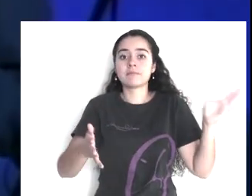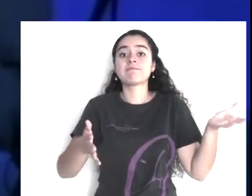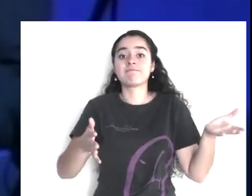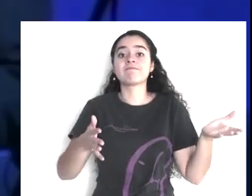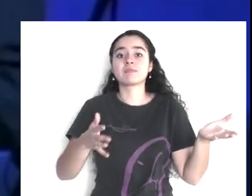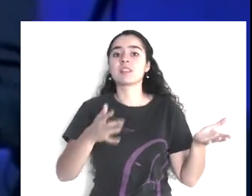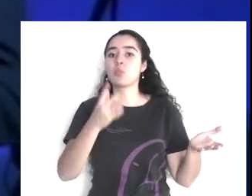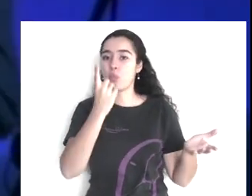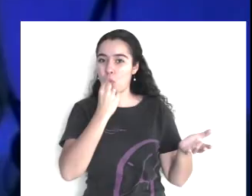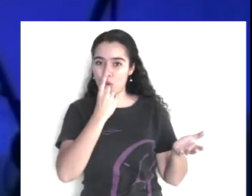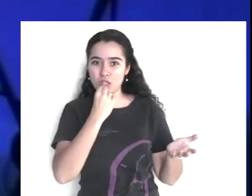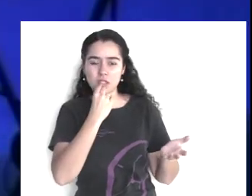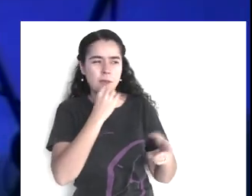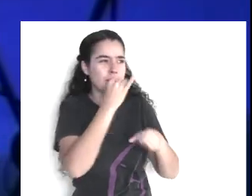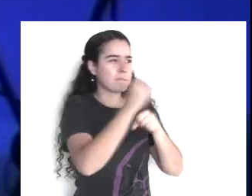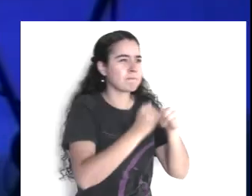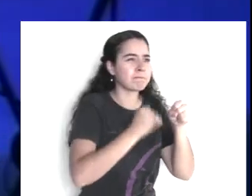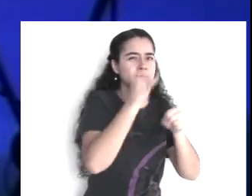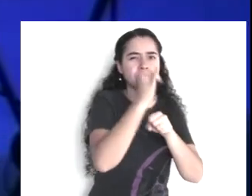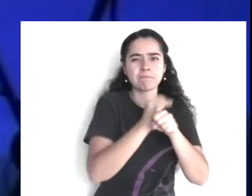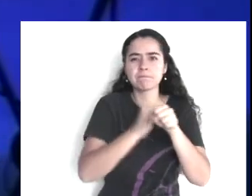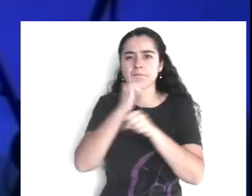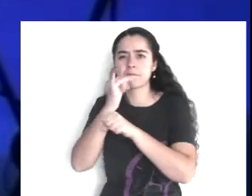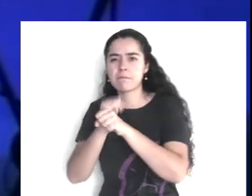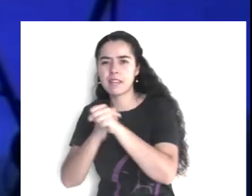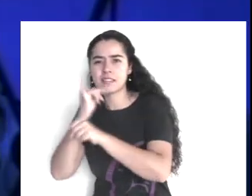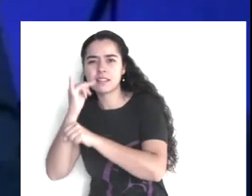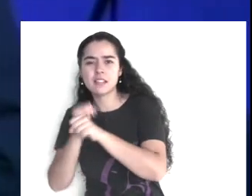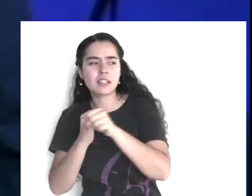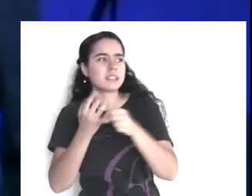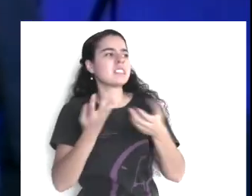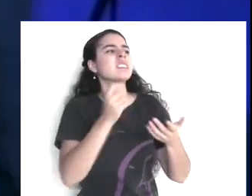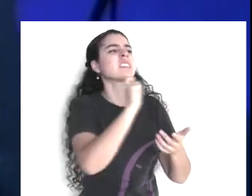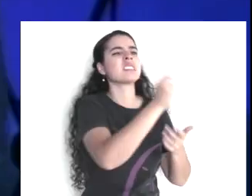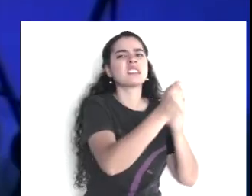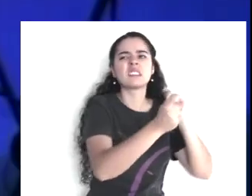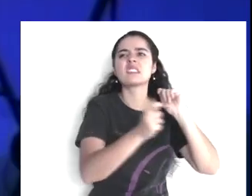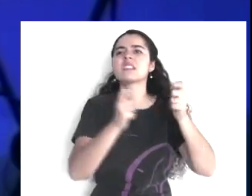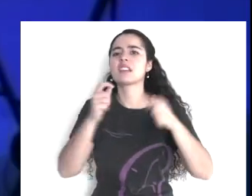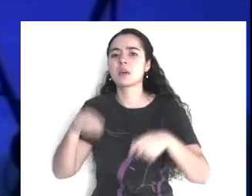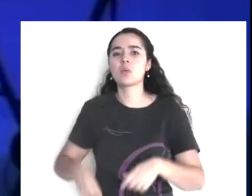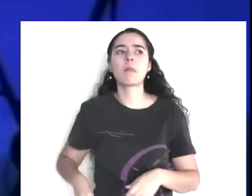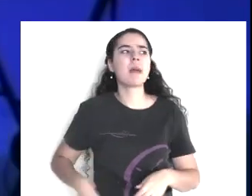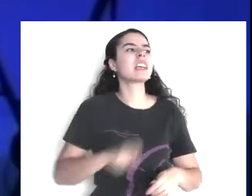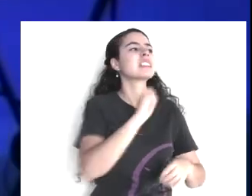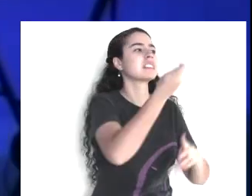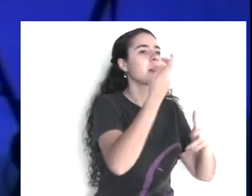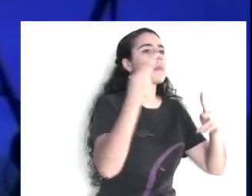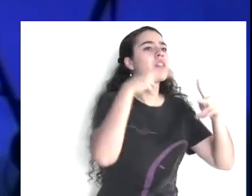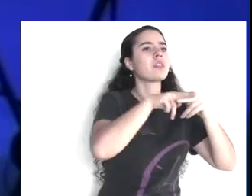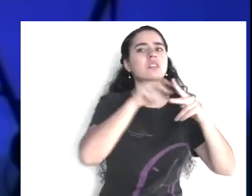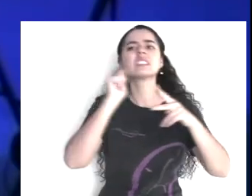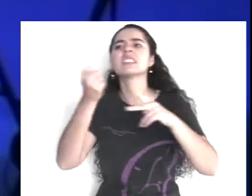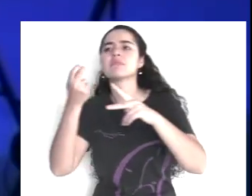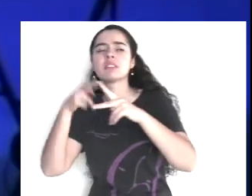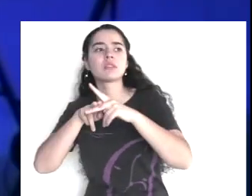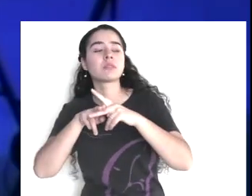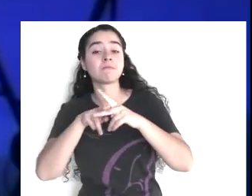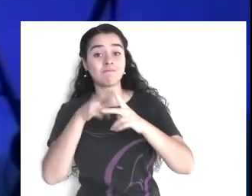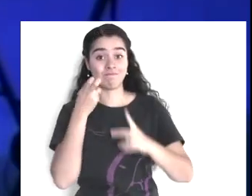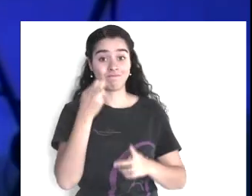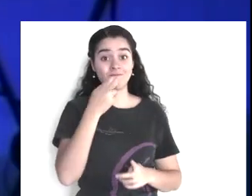Lee Jones, en esa película, la hace de policía, ¿no? Y hace una encarnizada persecución